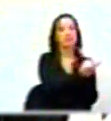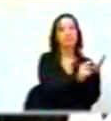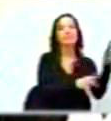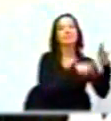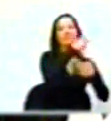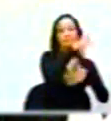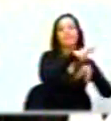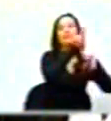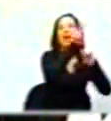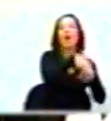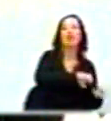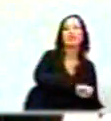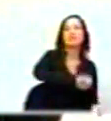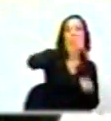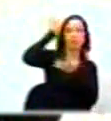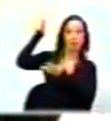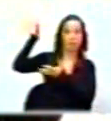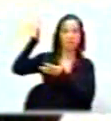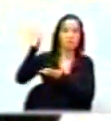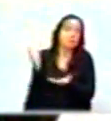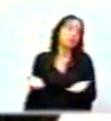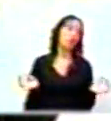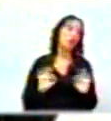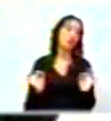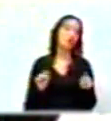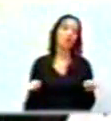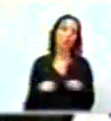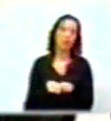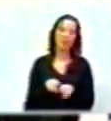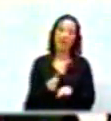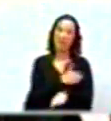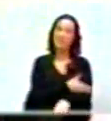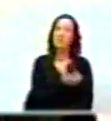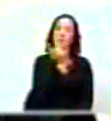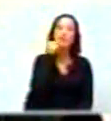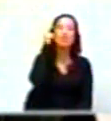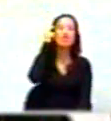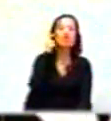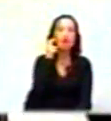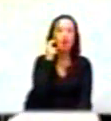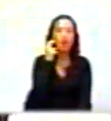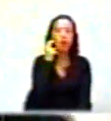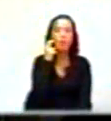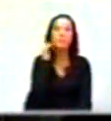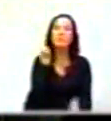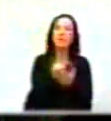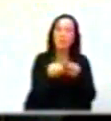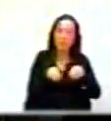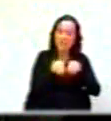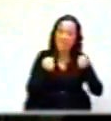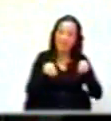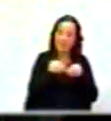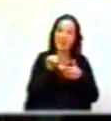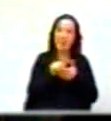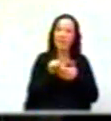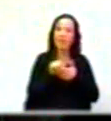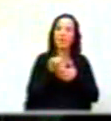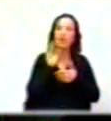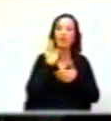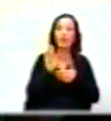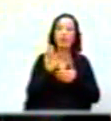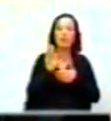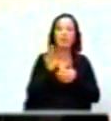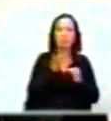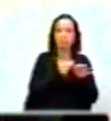agroexportador. Y si no, simplemente señalo lo que pasó en el Chocó con las tierras justamente de Juaguemandó